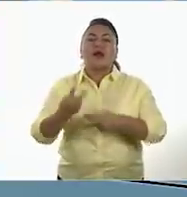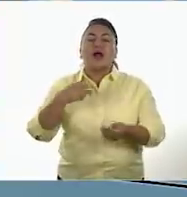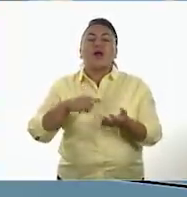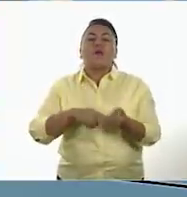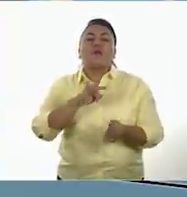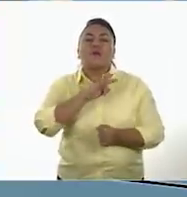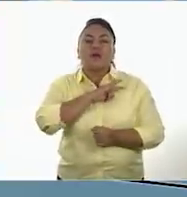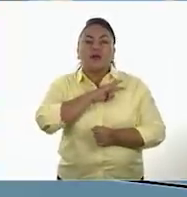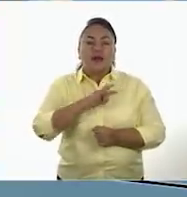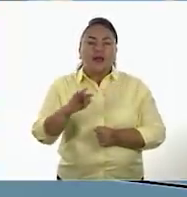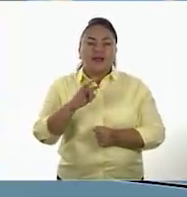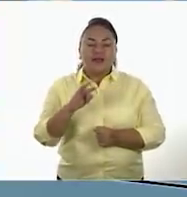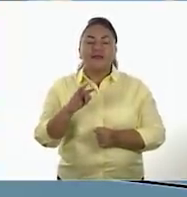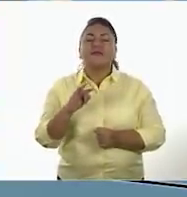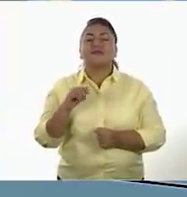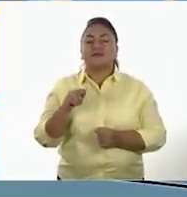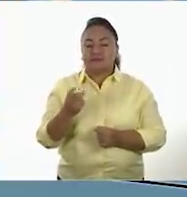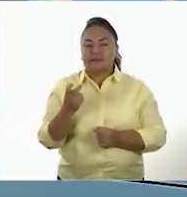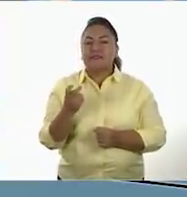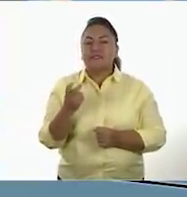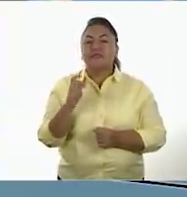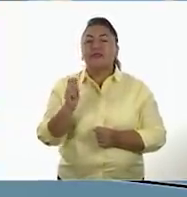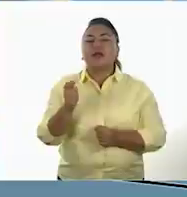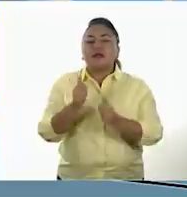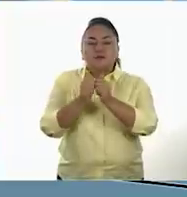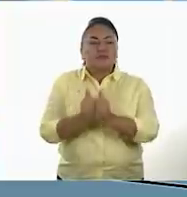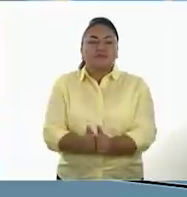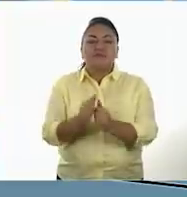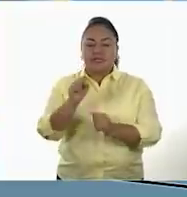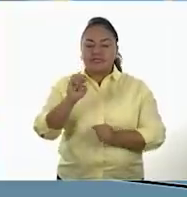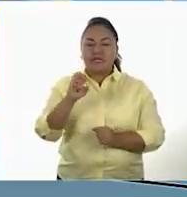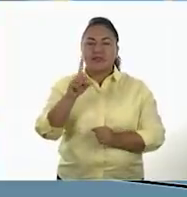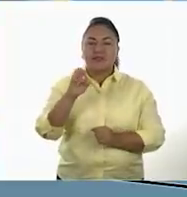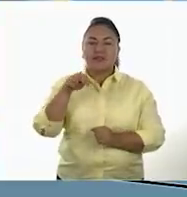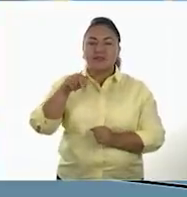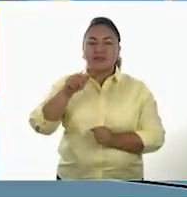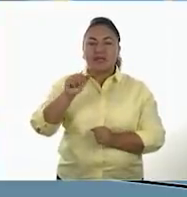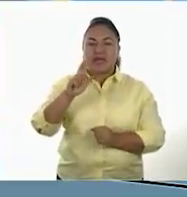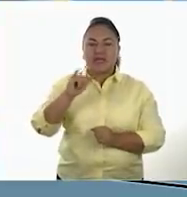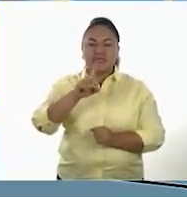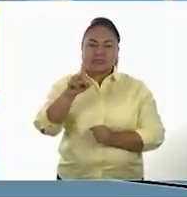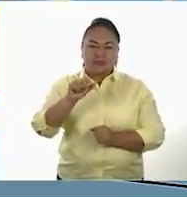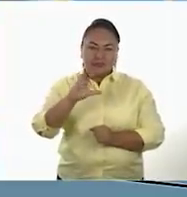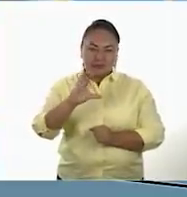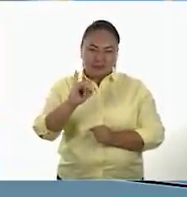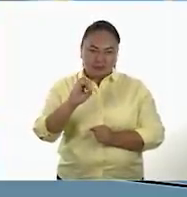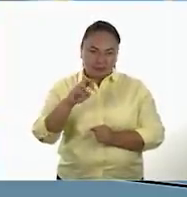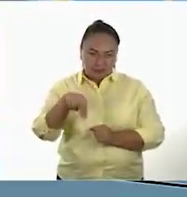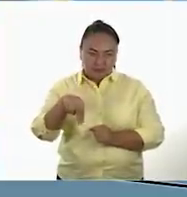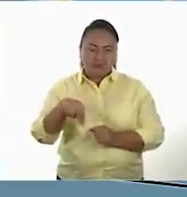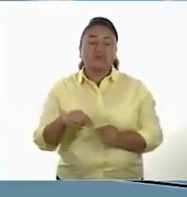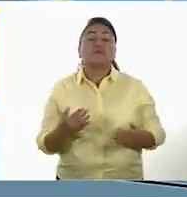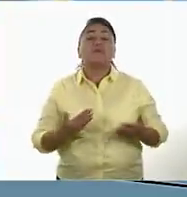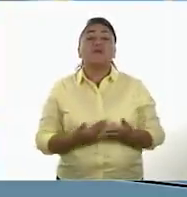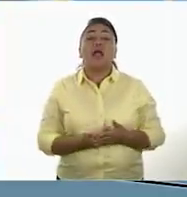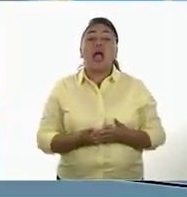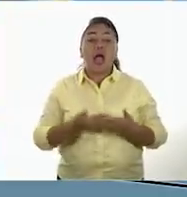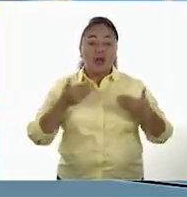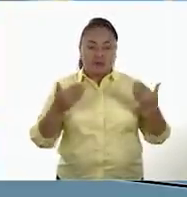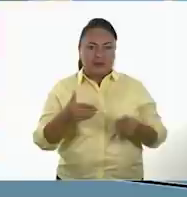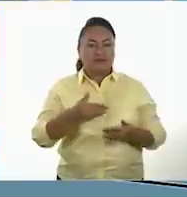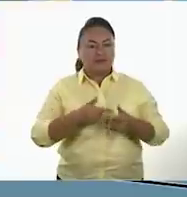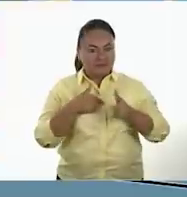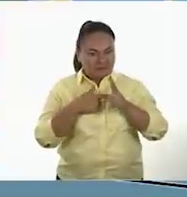fue lo que dio el proceso tan importante que se llama sedentarización. Ah, perfecto. Muy bien. Y continuamos con lo siguiente, María.